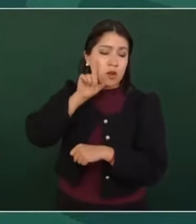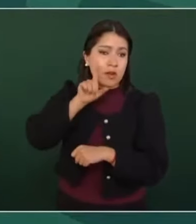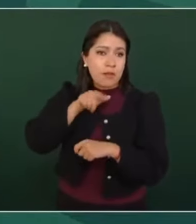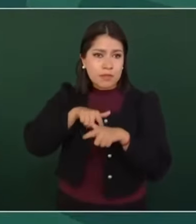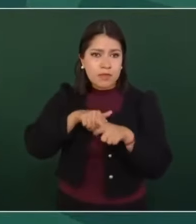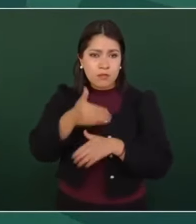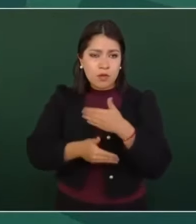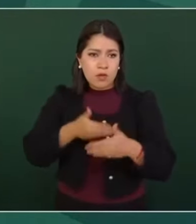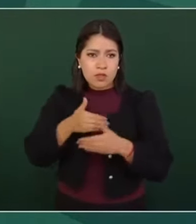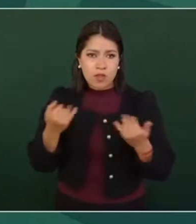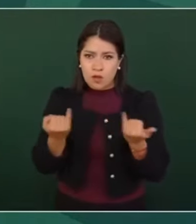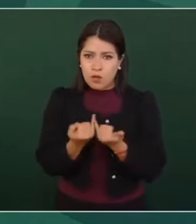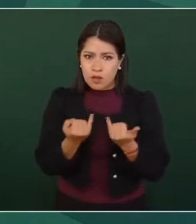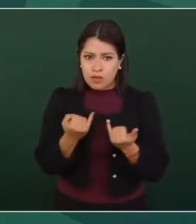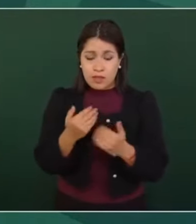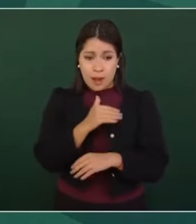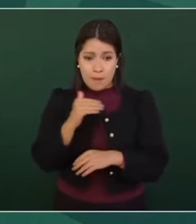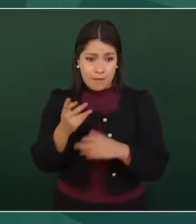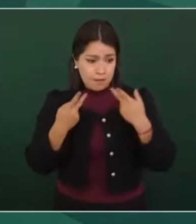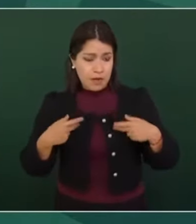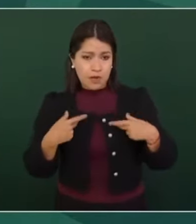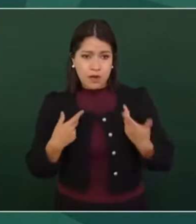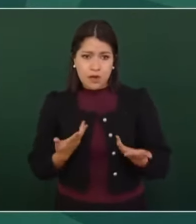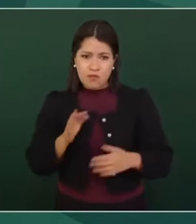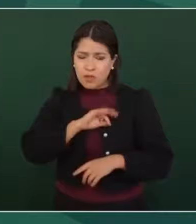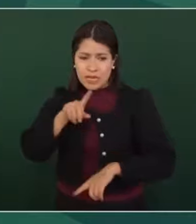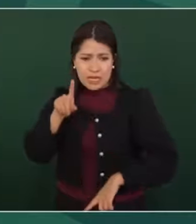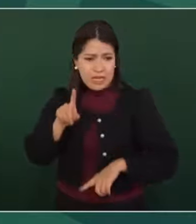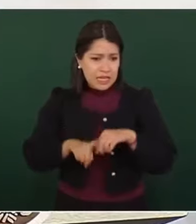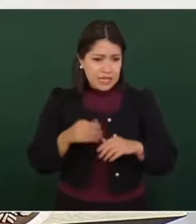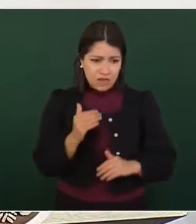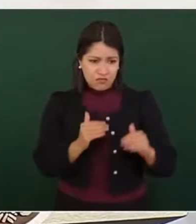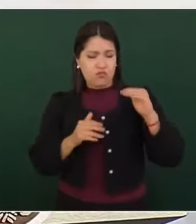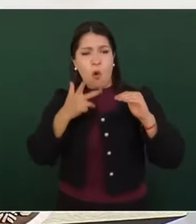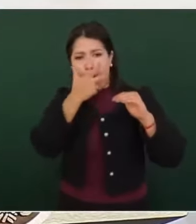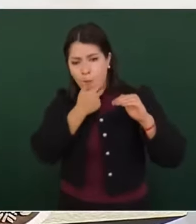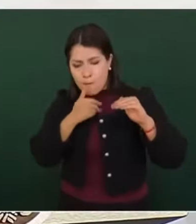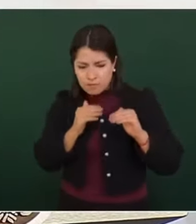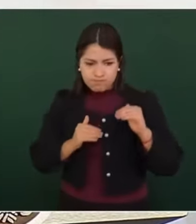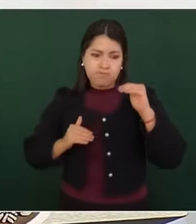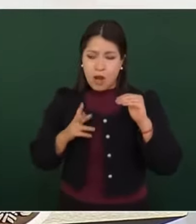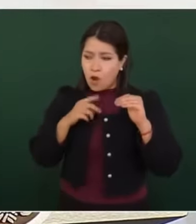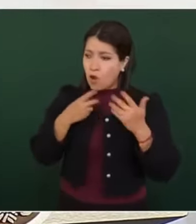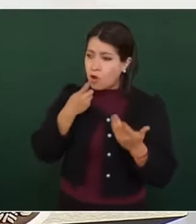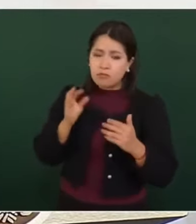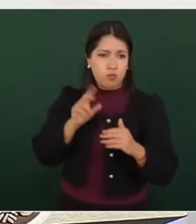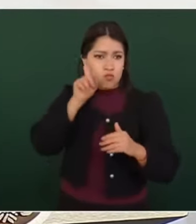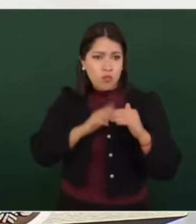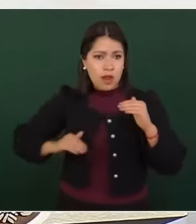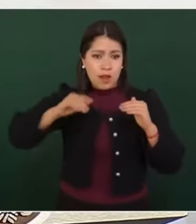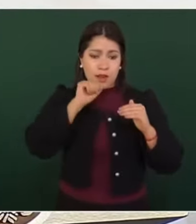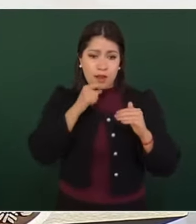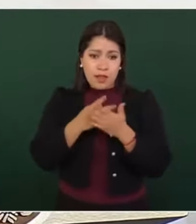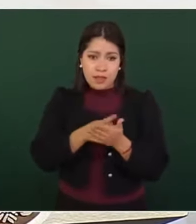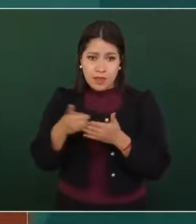es reconocer la dignidad de la mitad de la población, es abolir el patriarcado y los privilegios que niegan derechos. Cito las palabras de